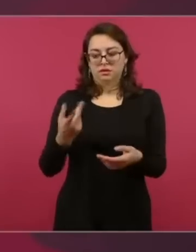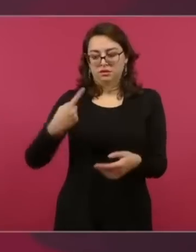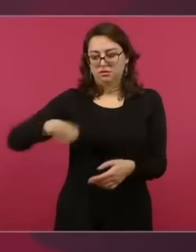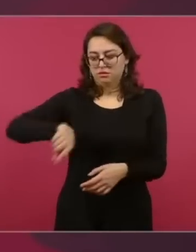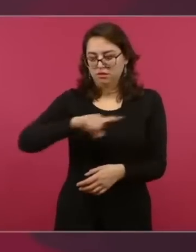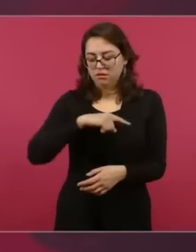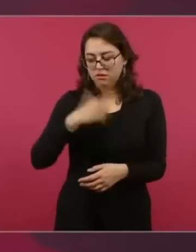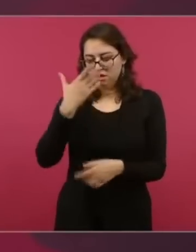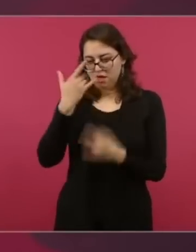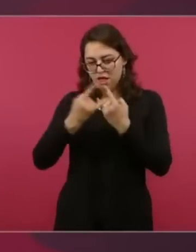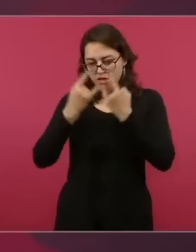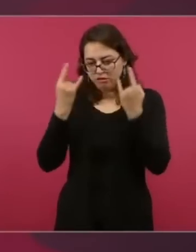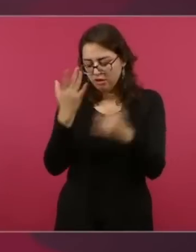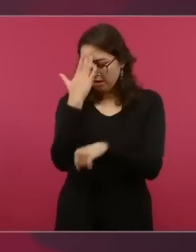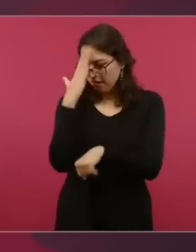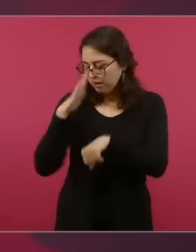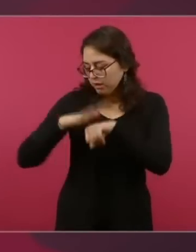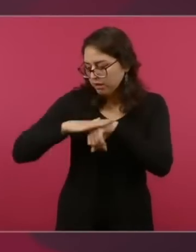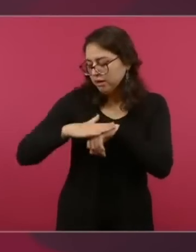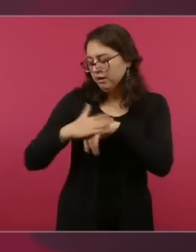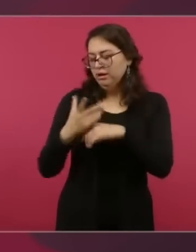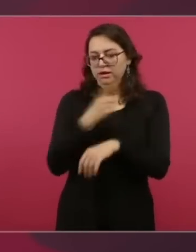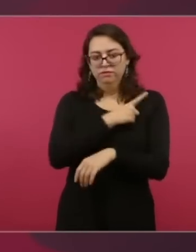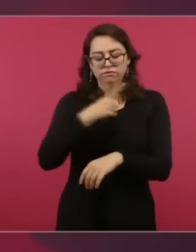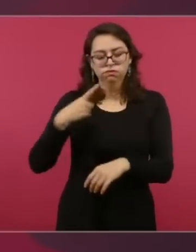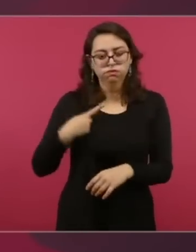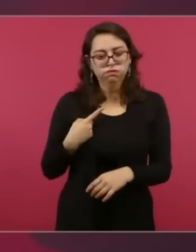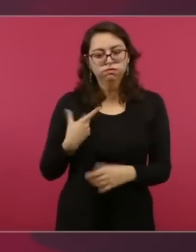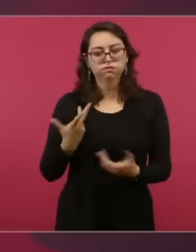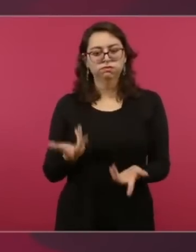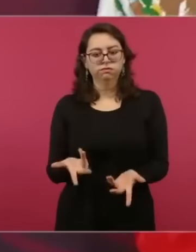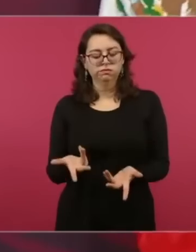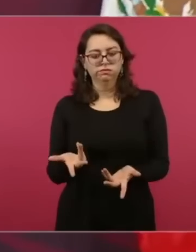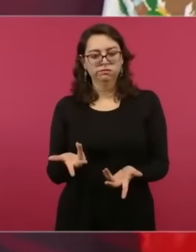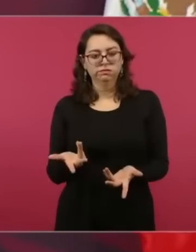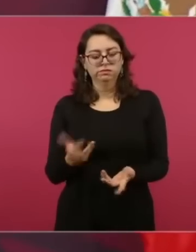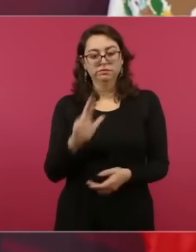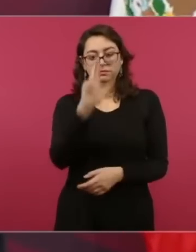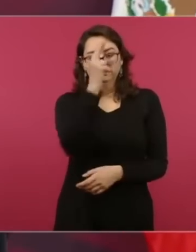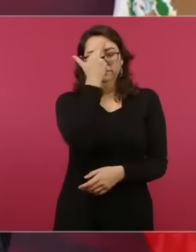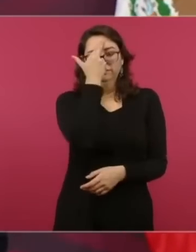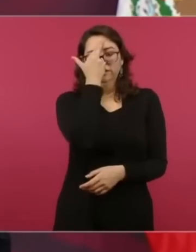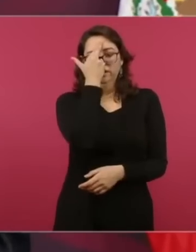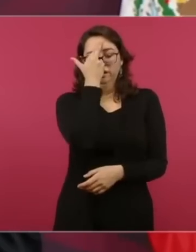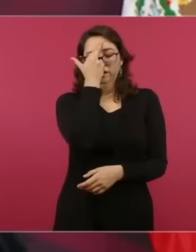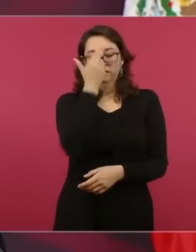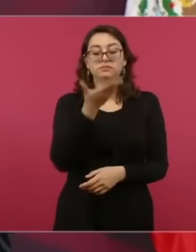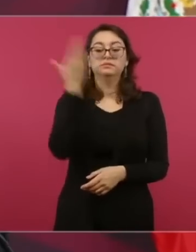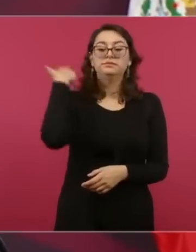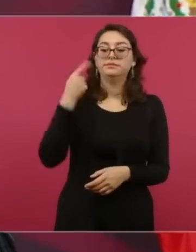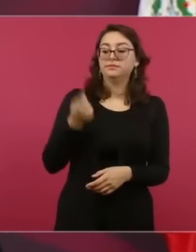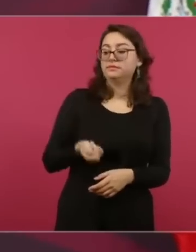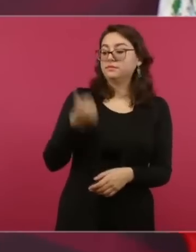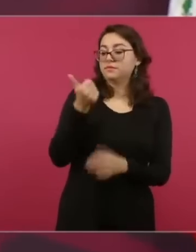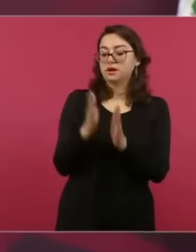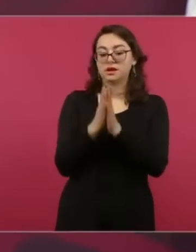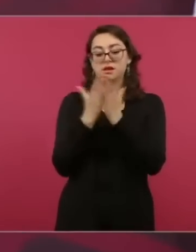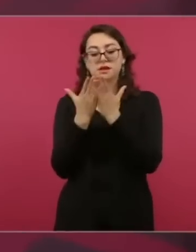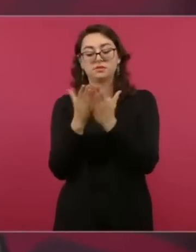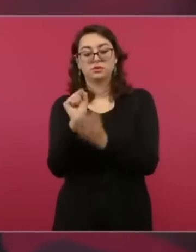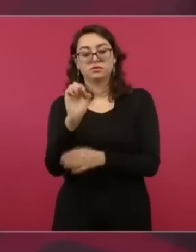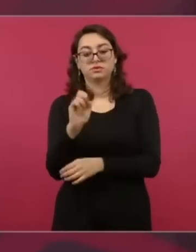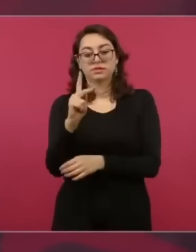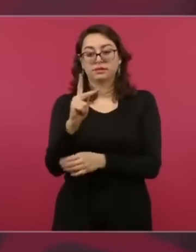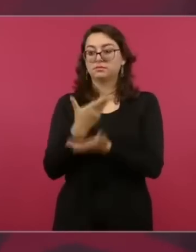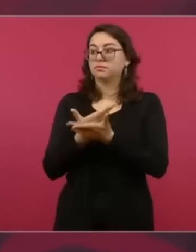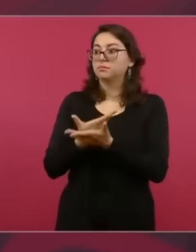se decidió entregar los libros de texto gratuito. Antes los padres